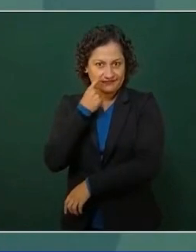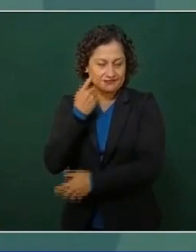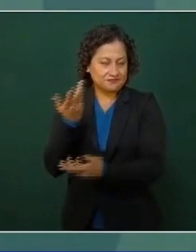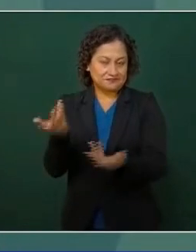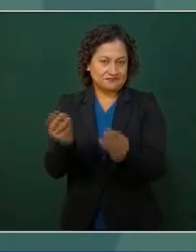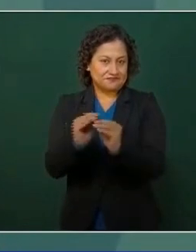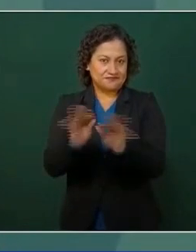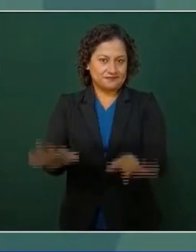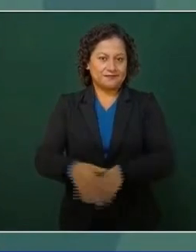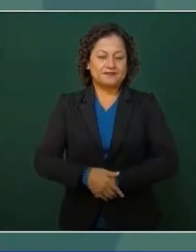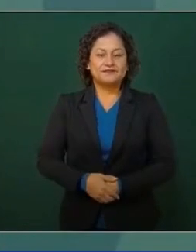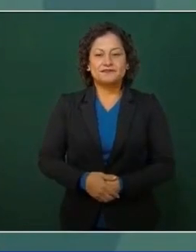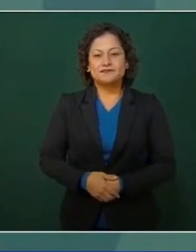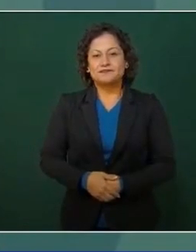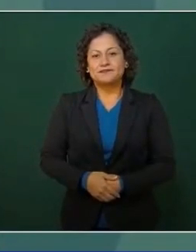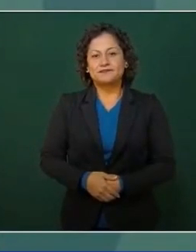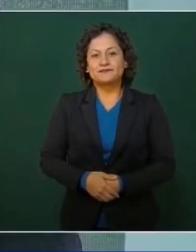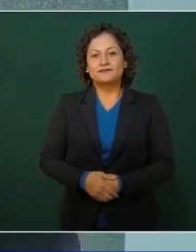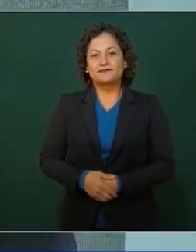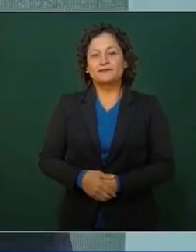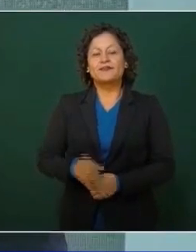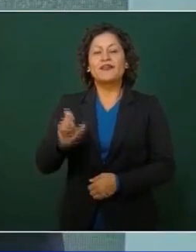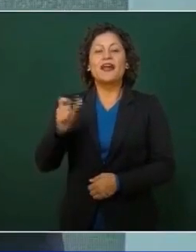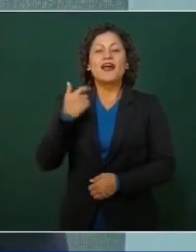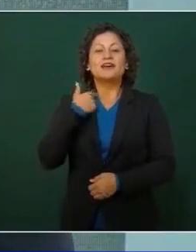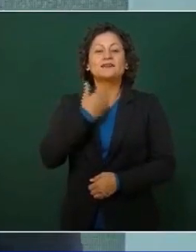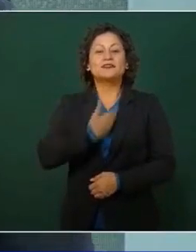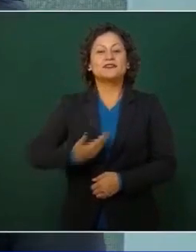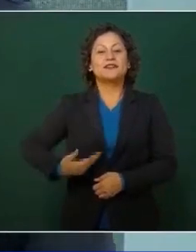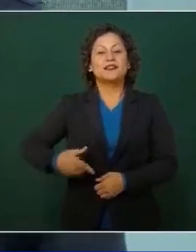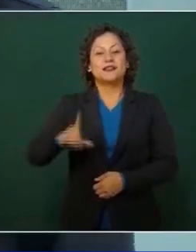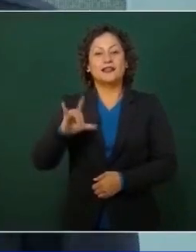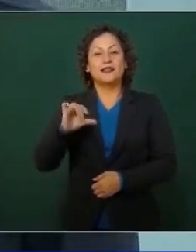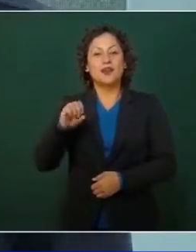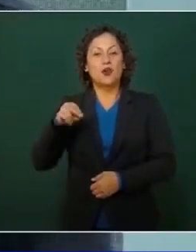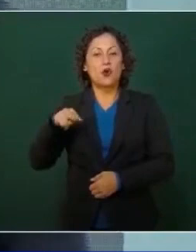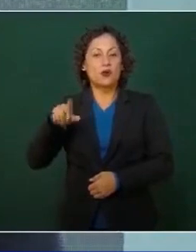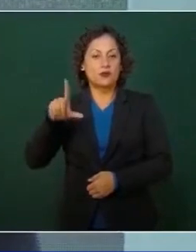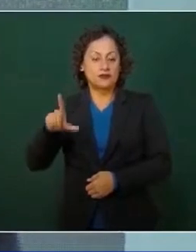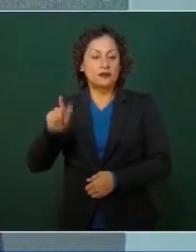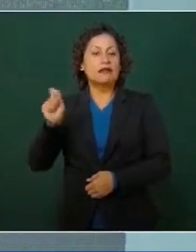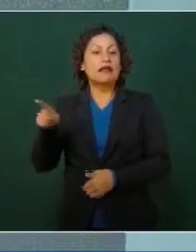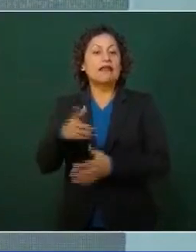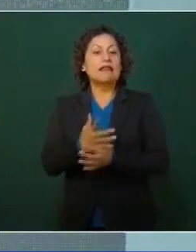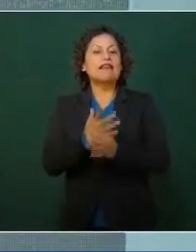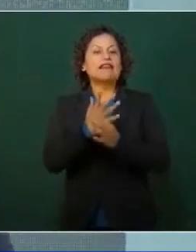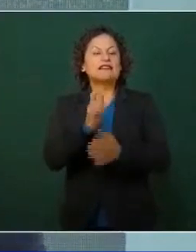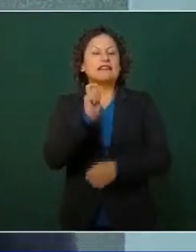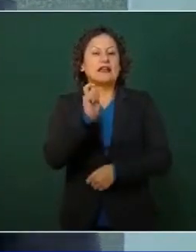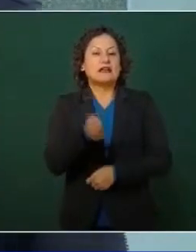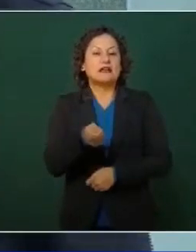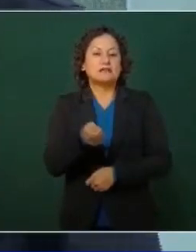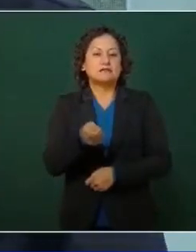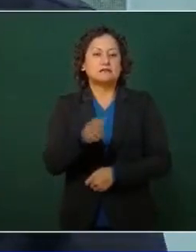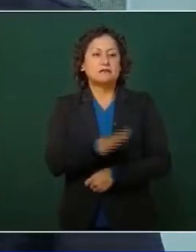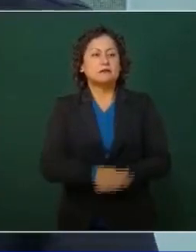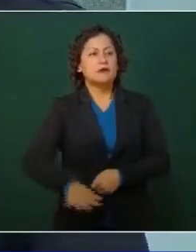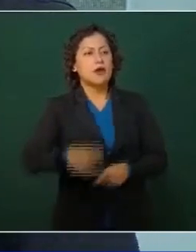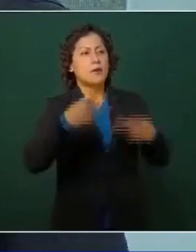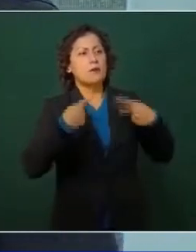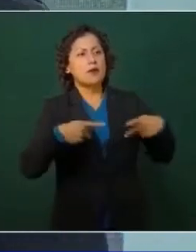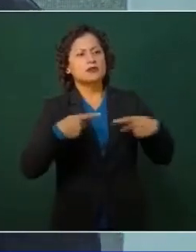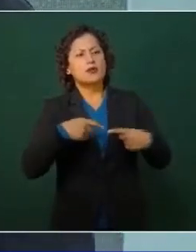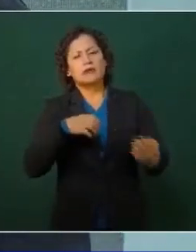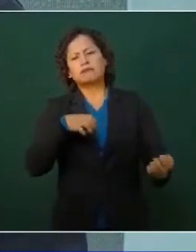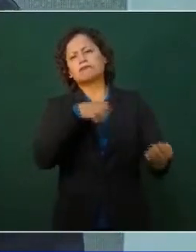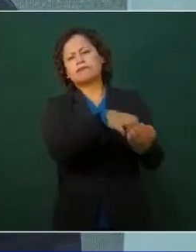Decía el presidente Lincoln que a un pueblo se le puede engañar una vez,